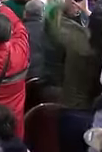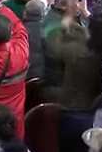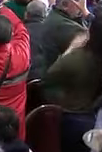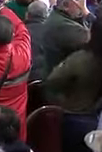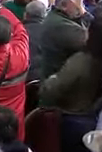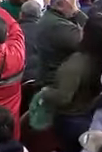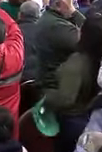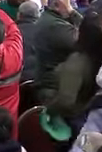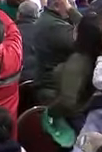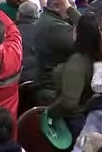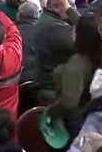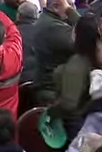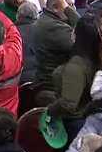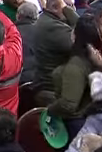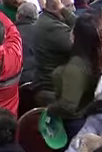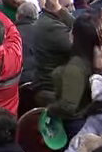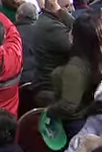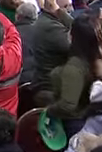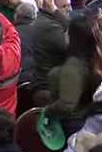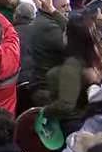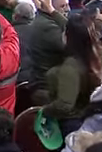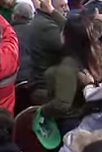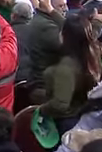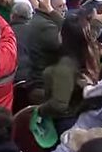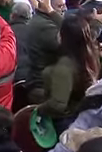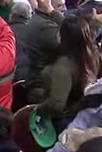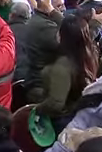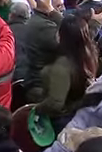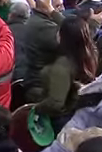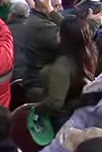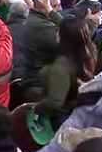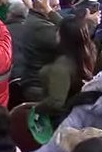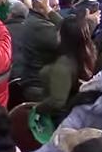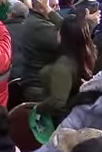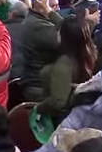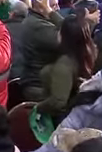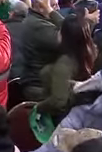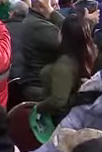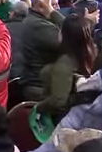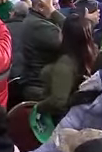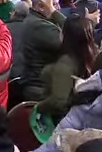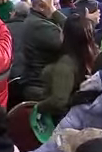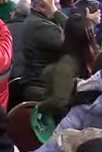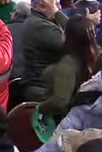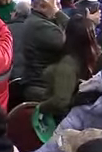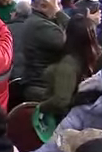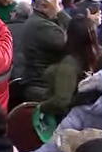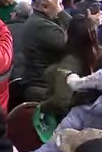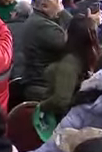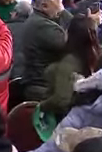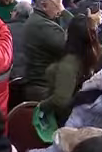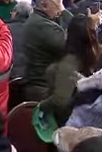La secretaria de Educación Pública Leticia Ramírez Amaya